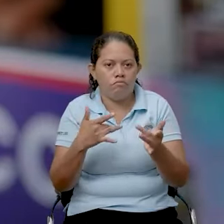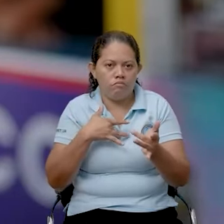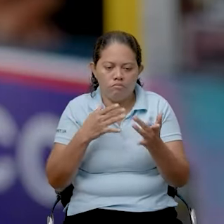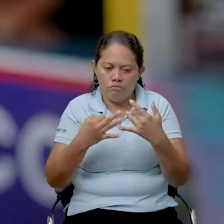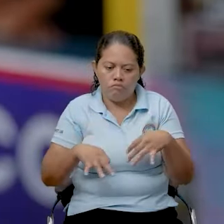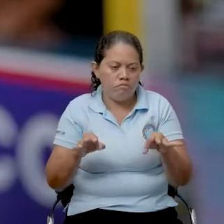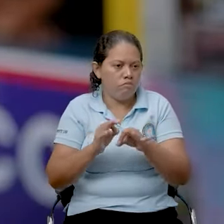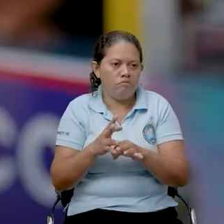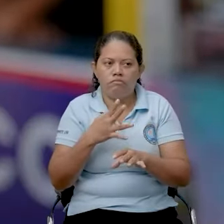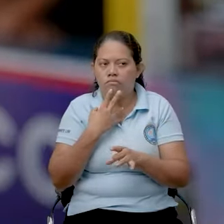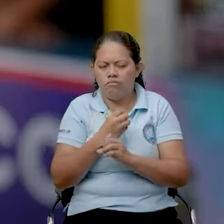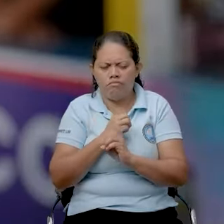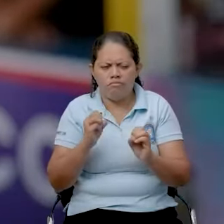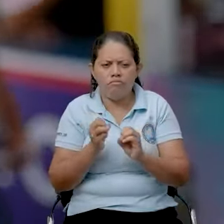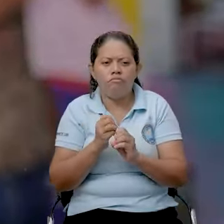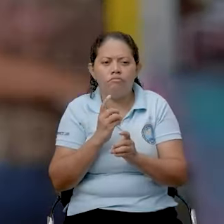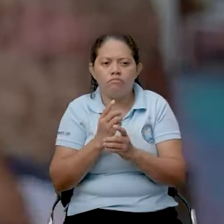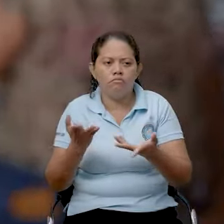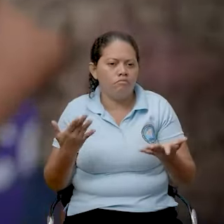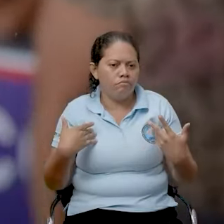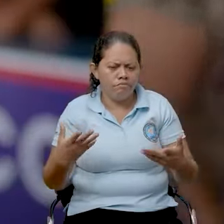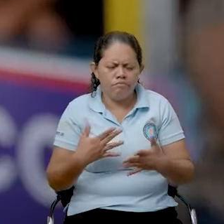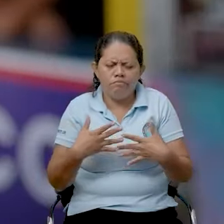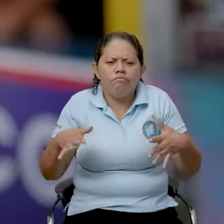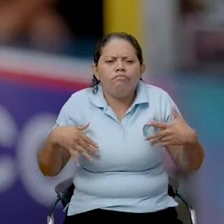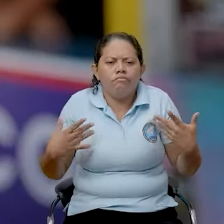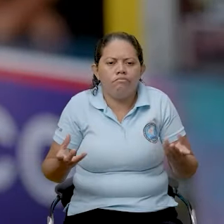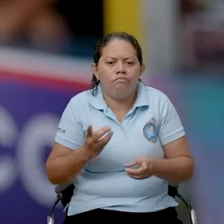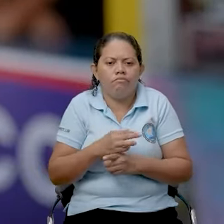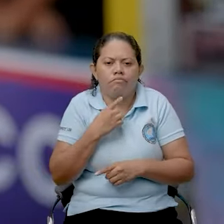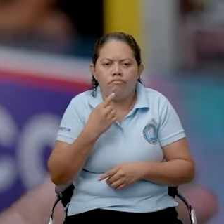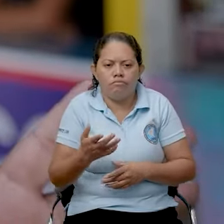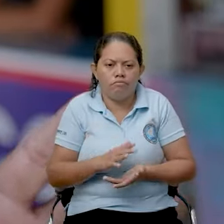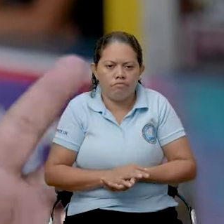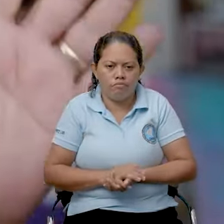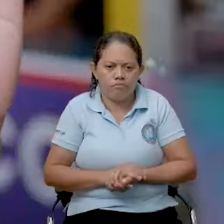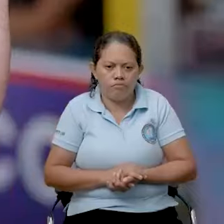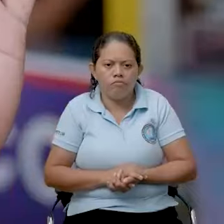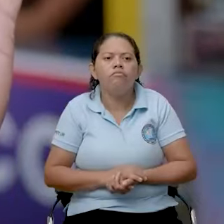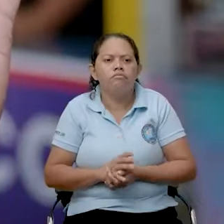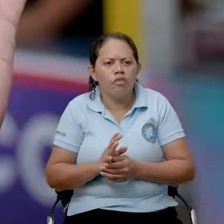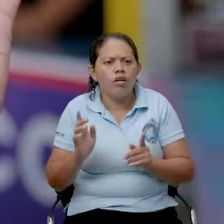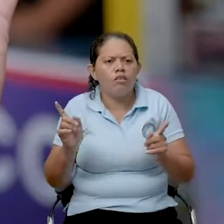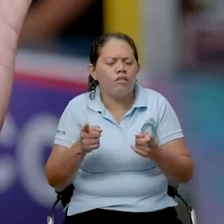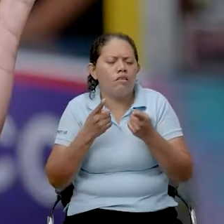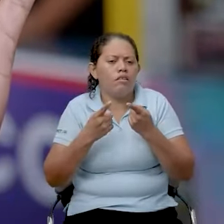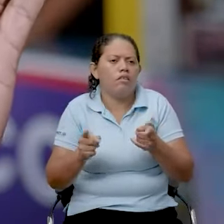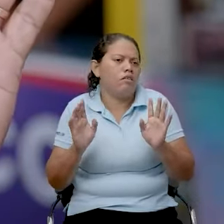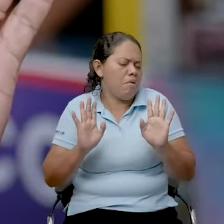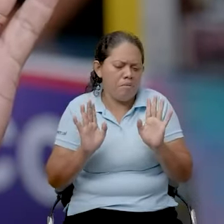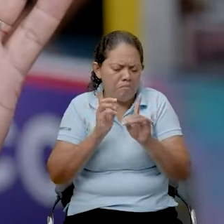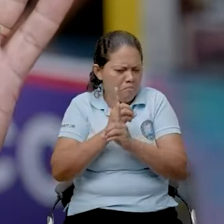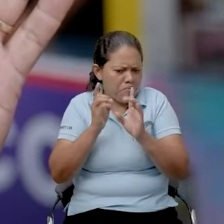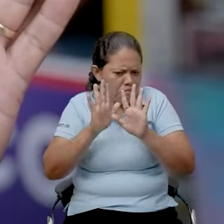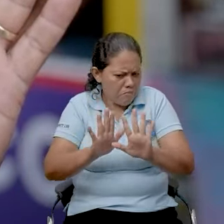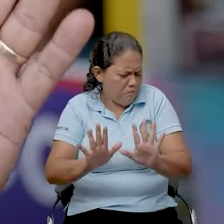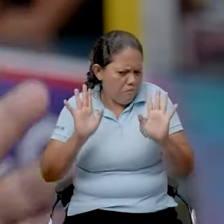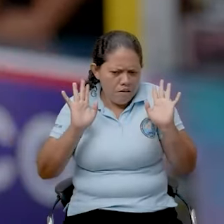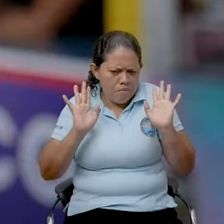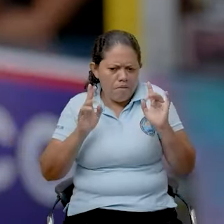necesitan, no lo necesitan y si no lo necesitan, pues acatemos nada más.